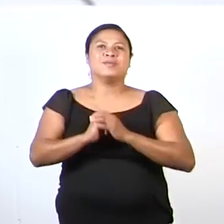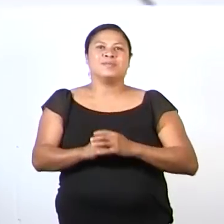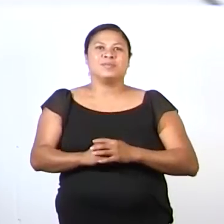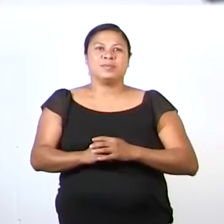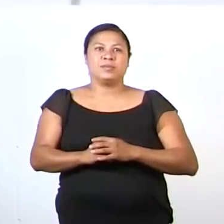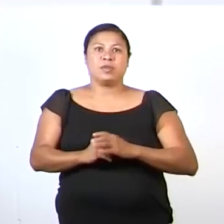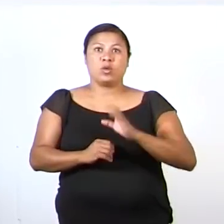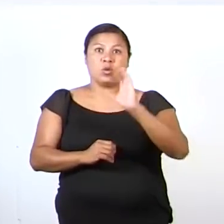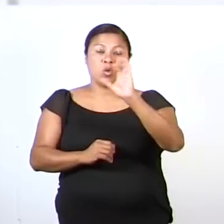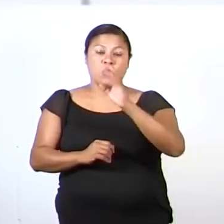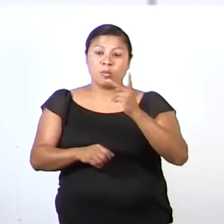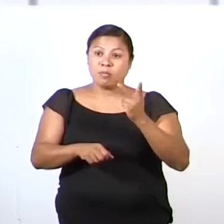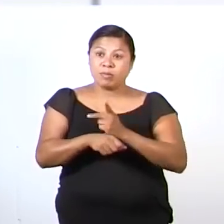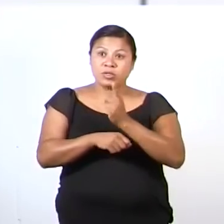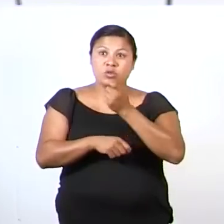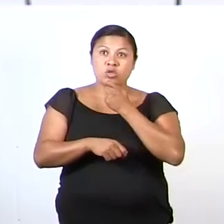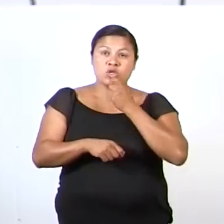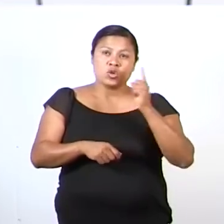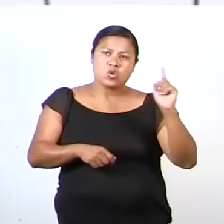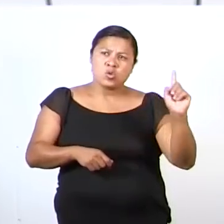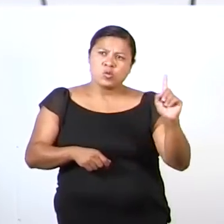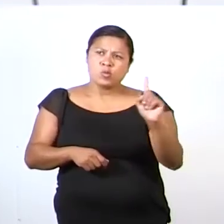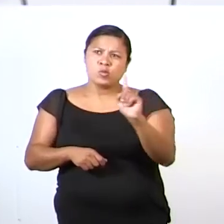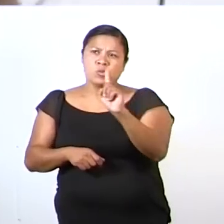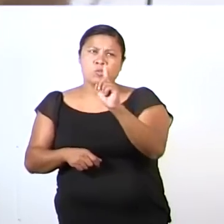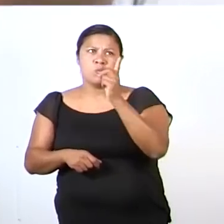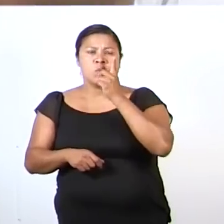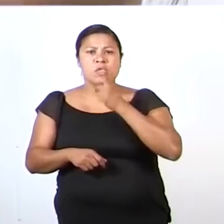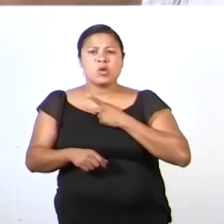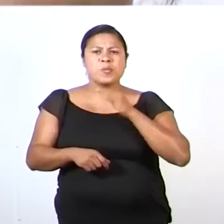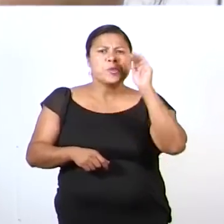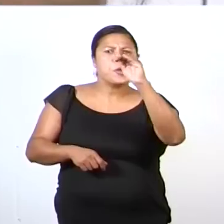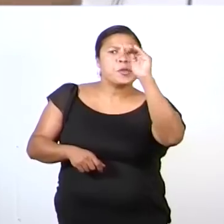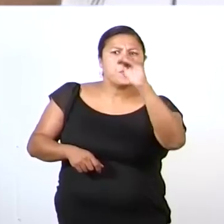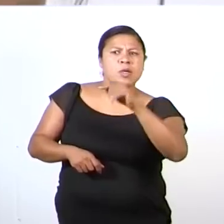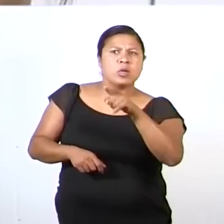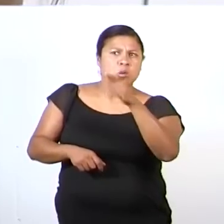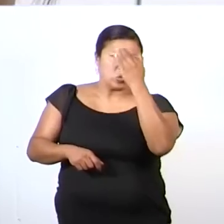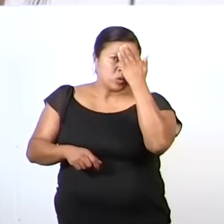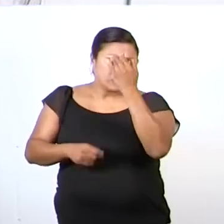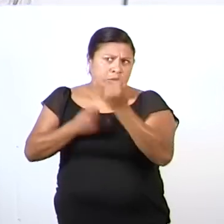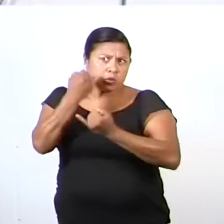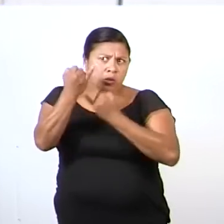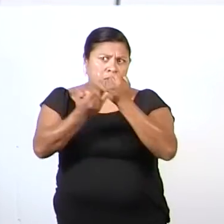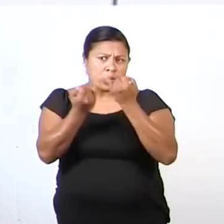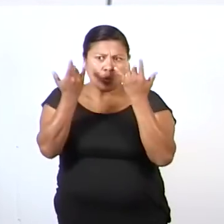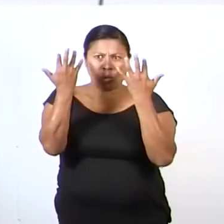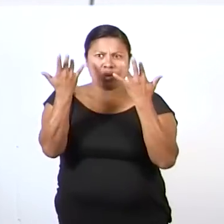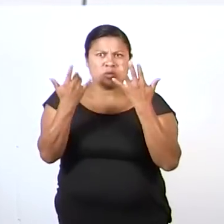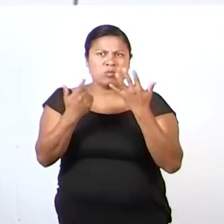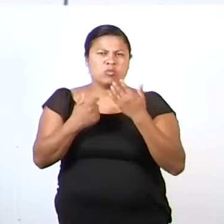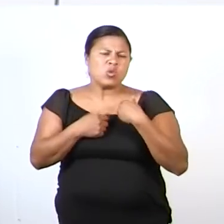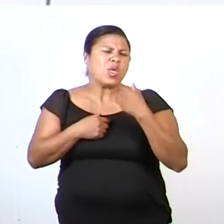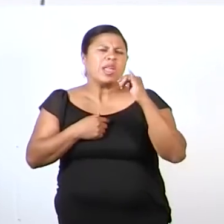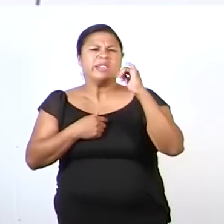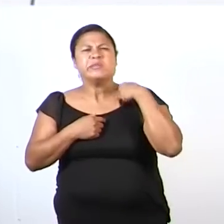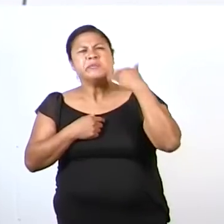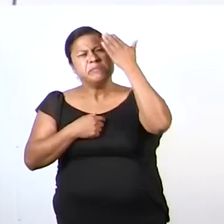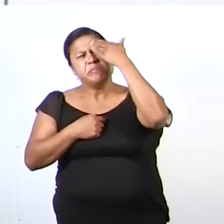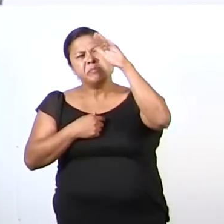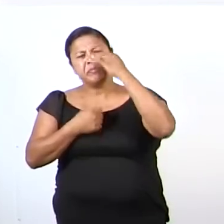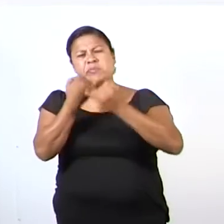Al pasar un niño me dijo, oye, ¿tú sabes jugar con los dedos? Y le dije, por supuesto.